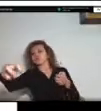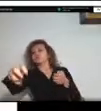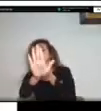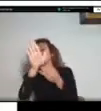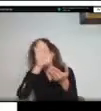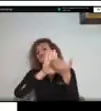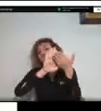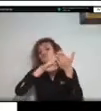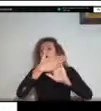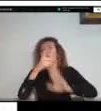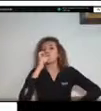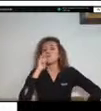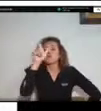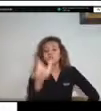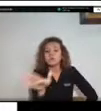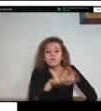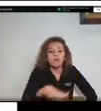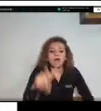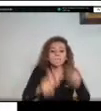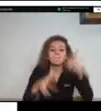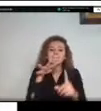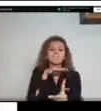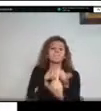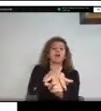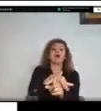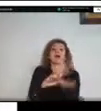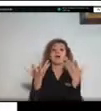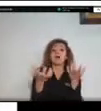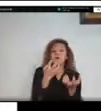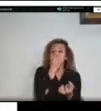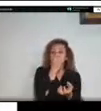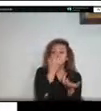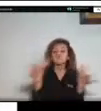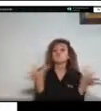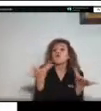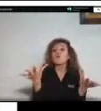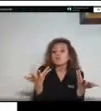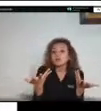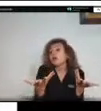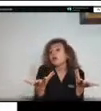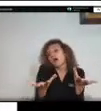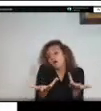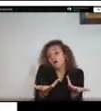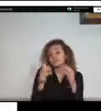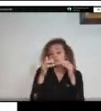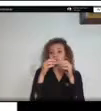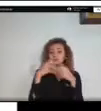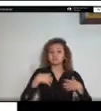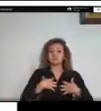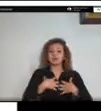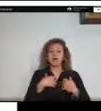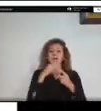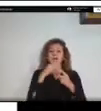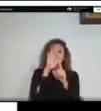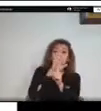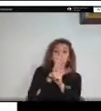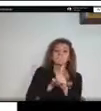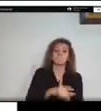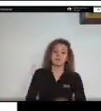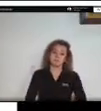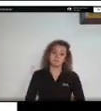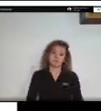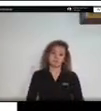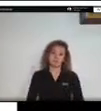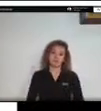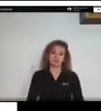o no tienen otra posibilidad que alimentarse de animales domésticos más aún cuando no hay un manejo adecuado por